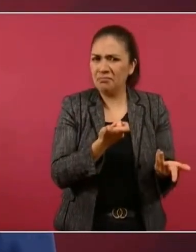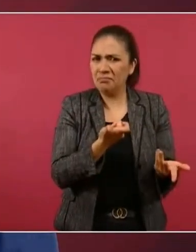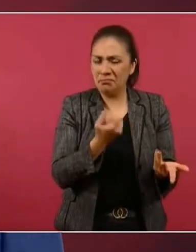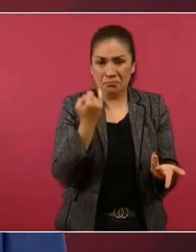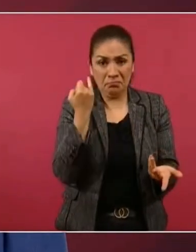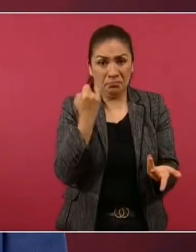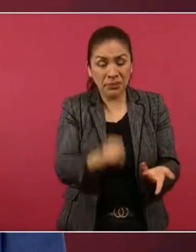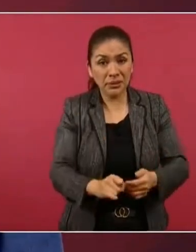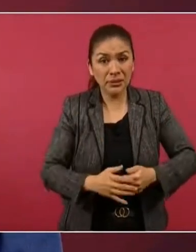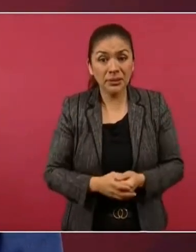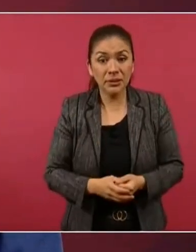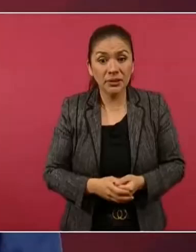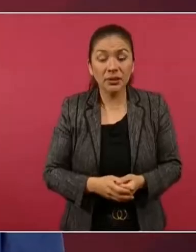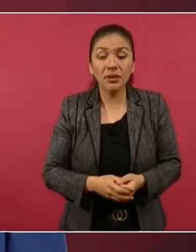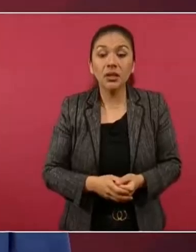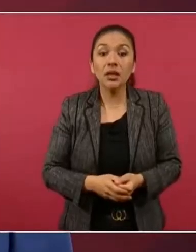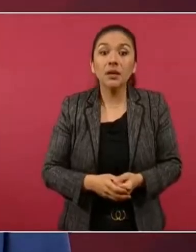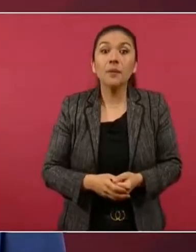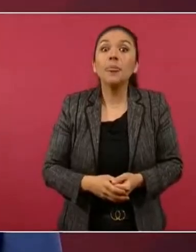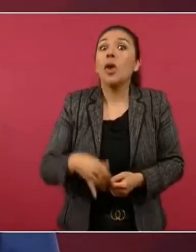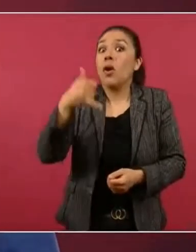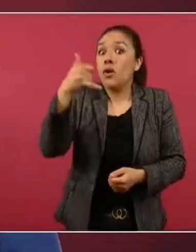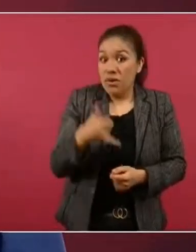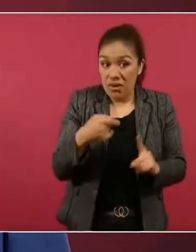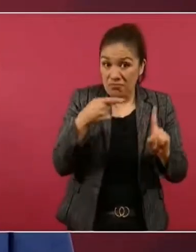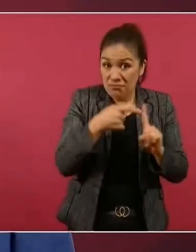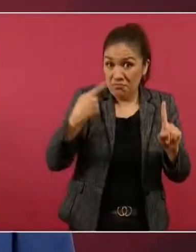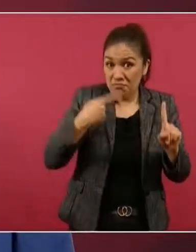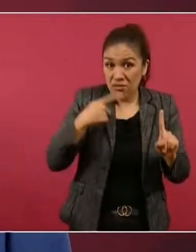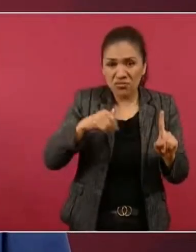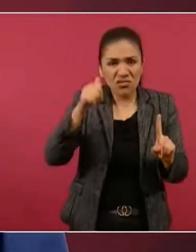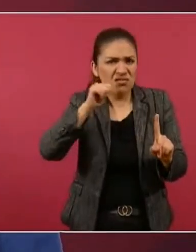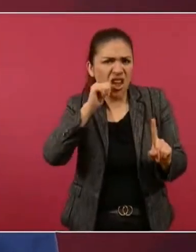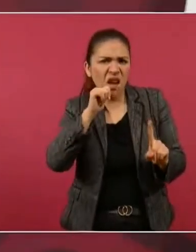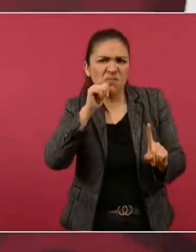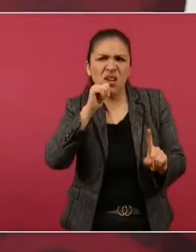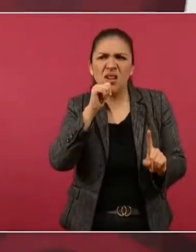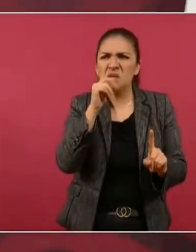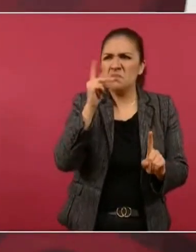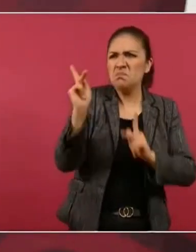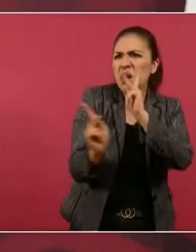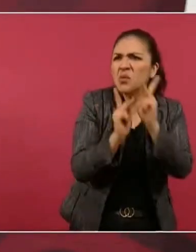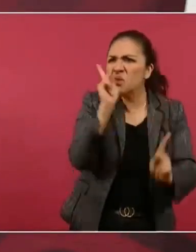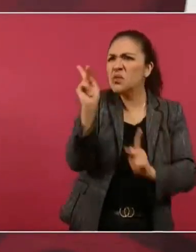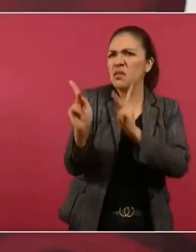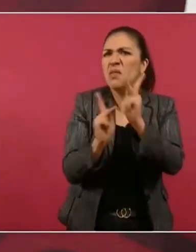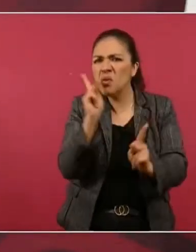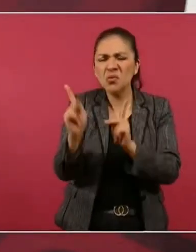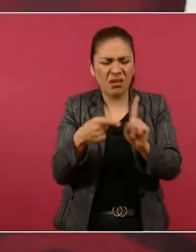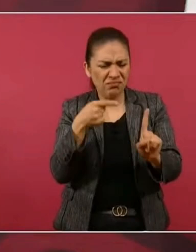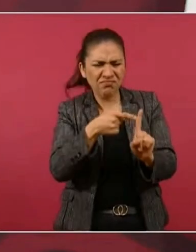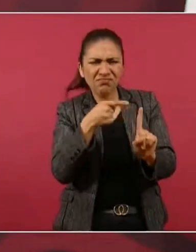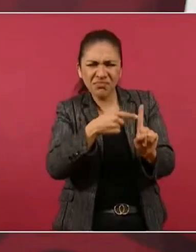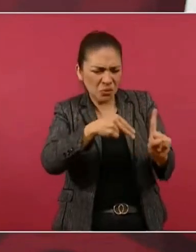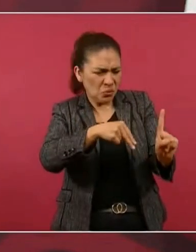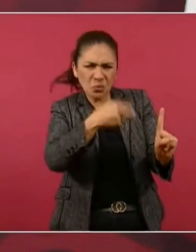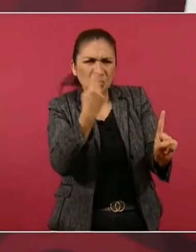además que cuestiona a todos ¿con qué autoridad moral